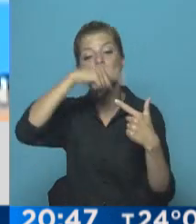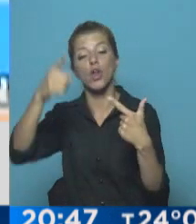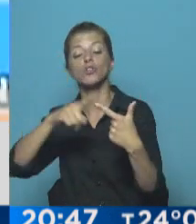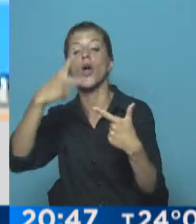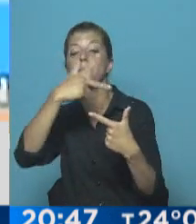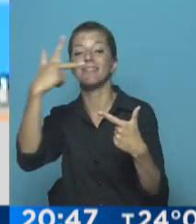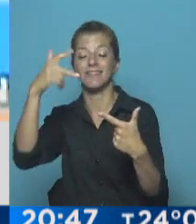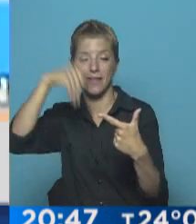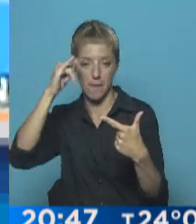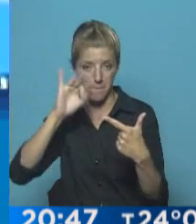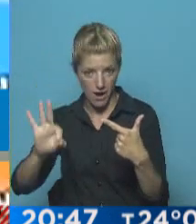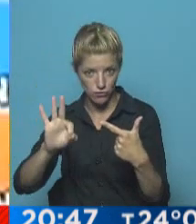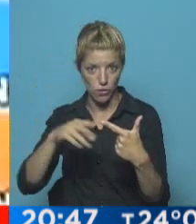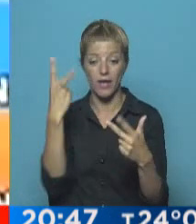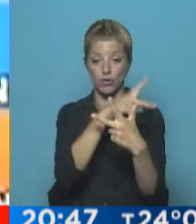marzo.